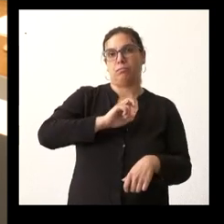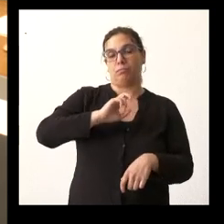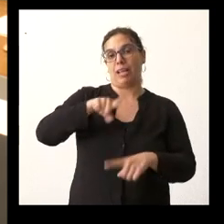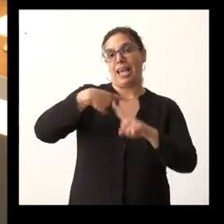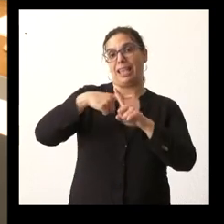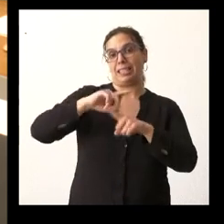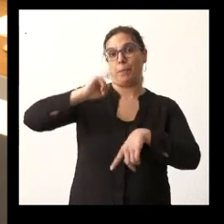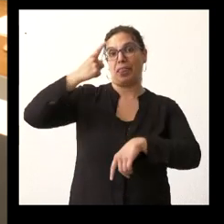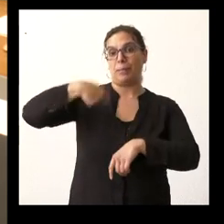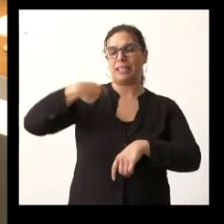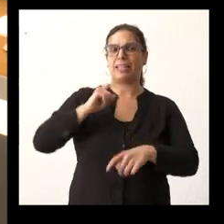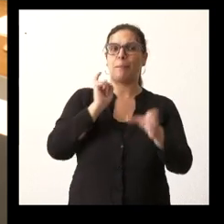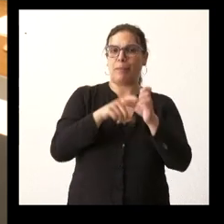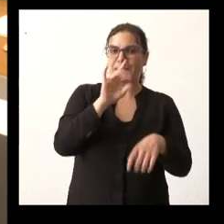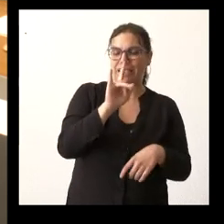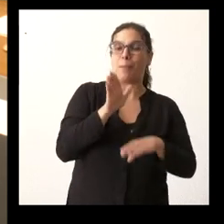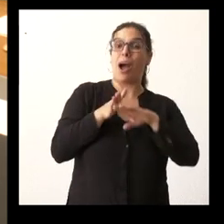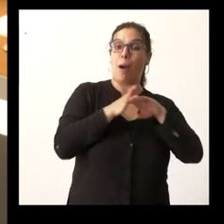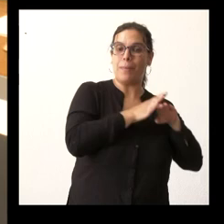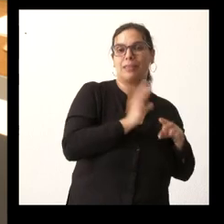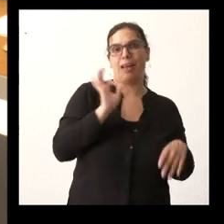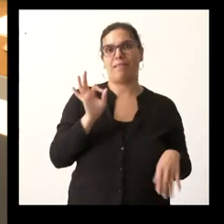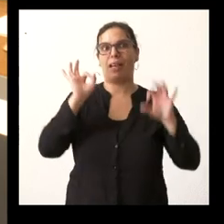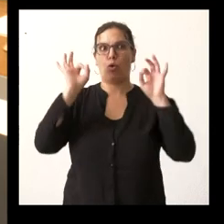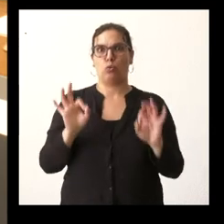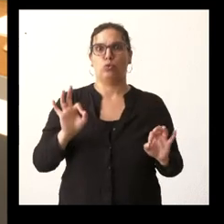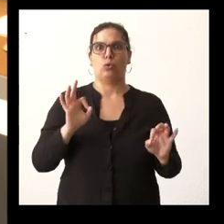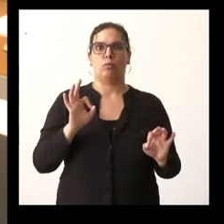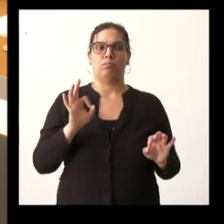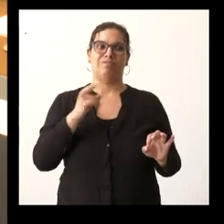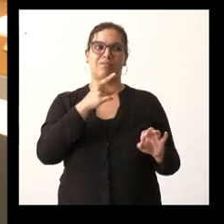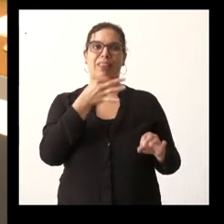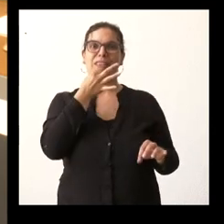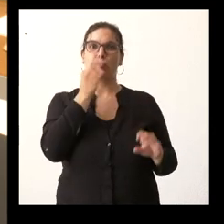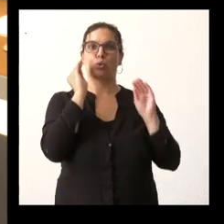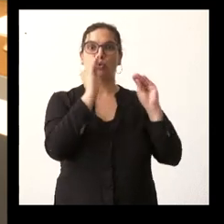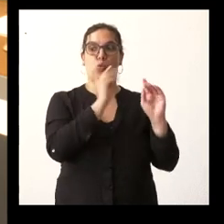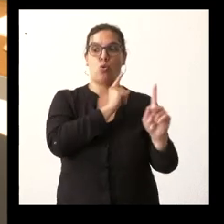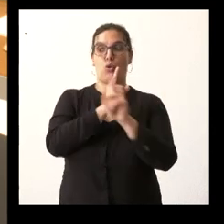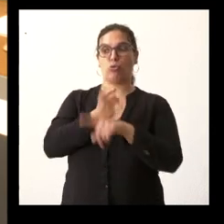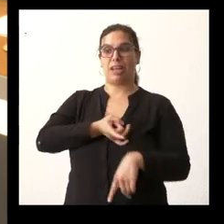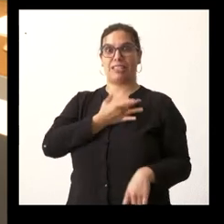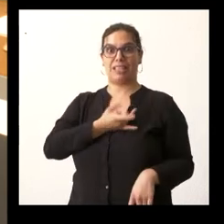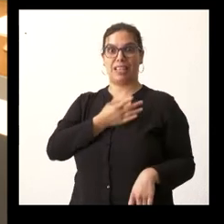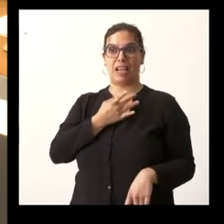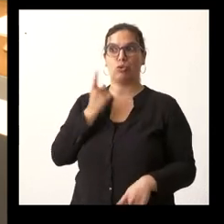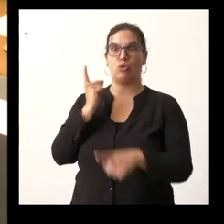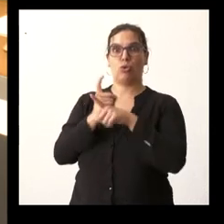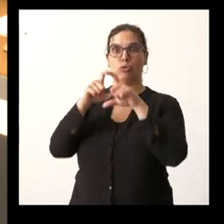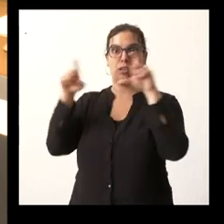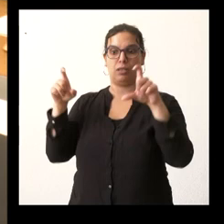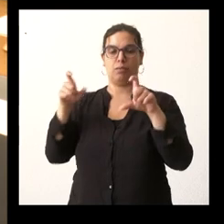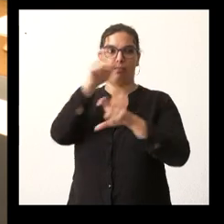legislatura hubiese ido sí que es cierto que las declaraciones que han hecho hacia los agentes económicos y sociales los actuales integrantes de Vox